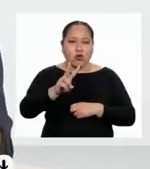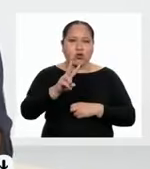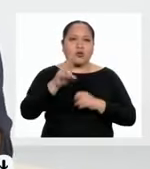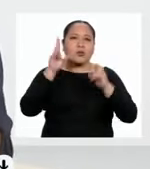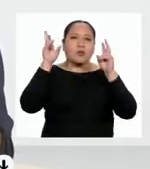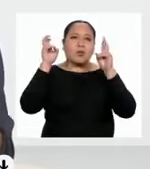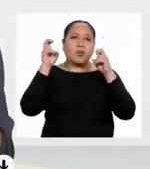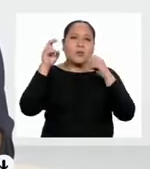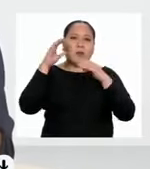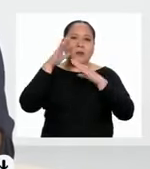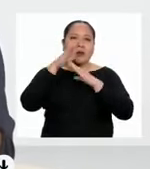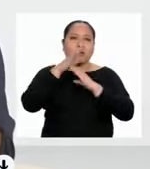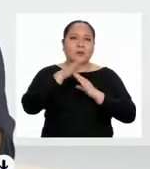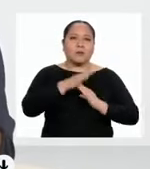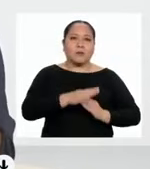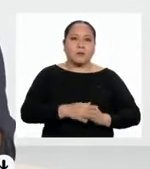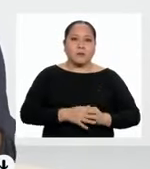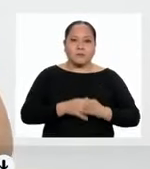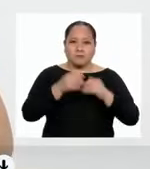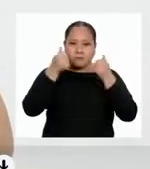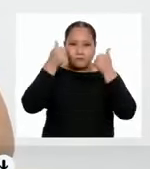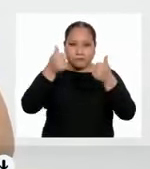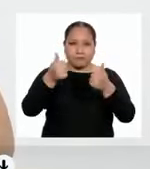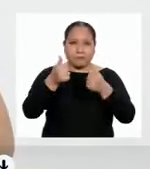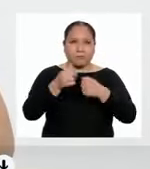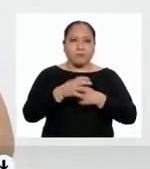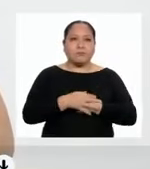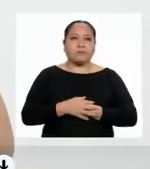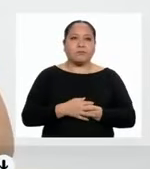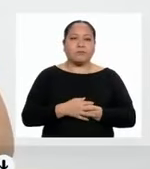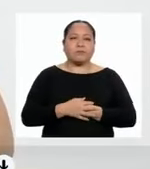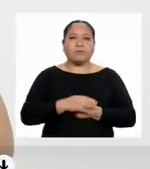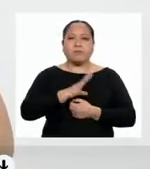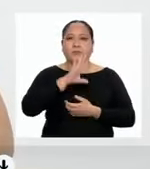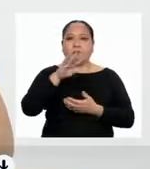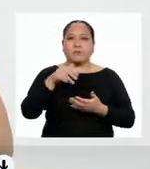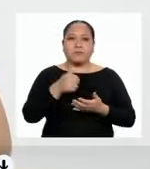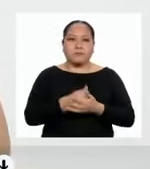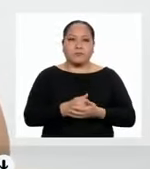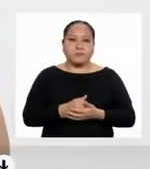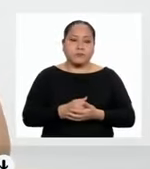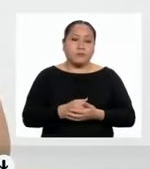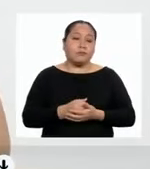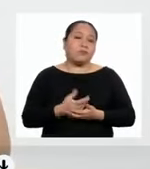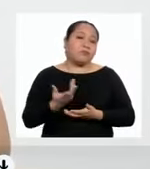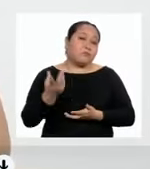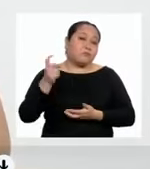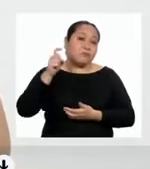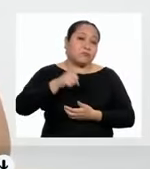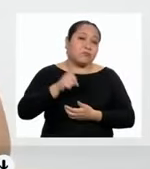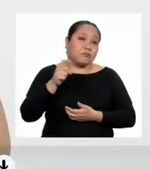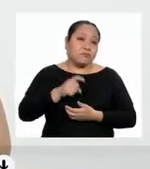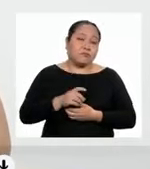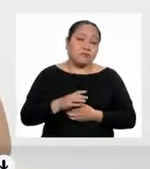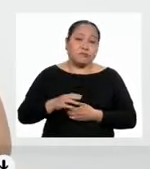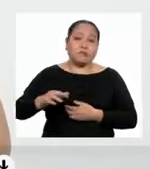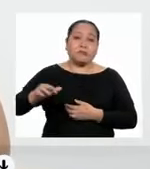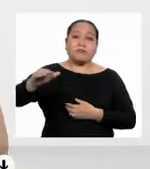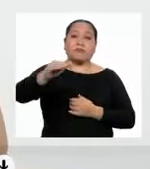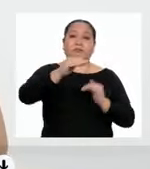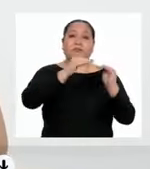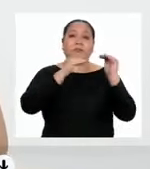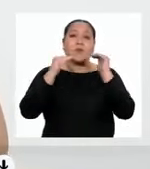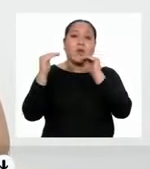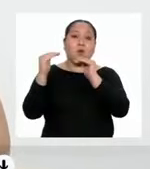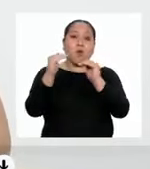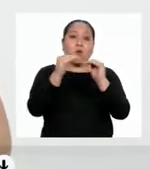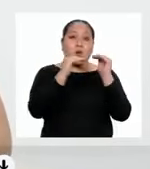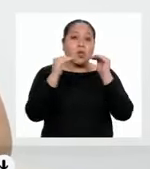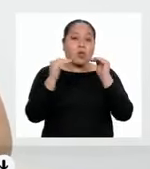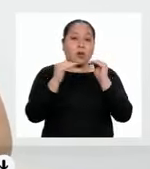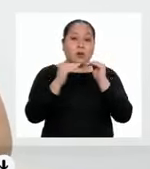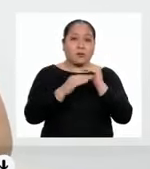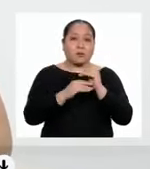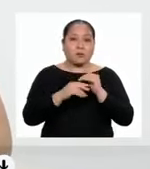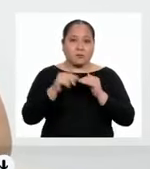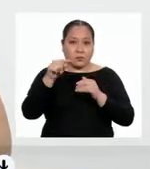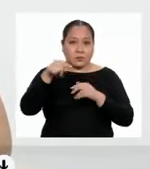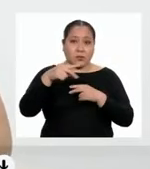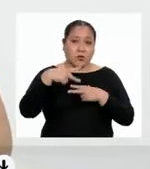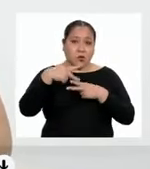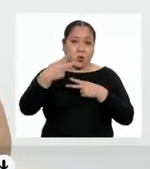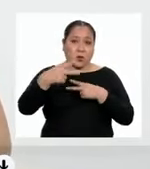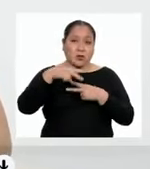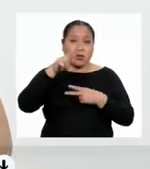discriminación. Vamos bien. Todos merecemos ser tratados con el mismo respeto. El caso de los Vilca que